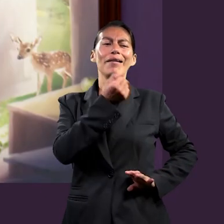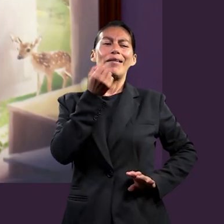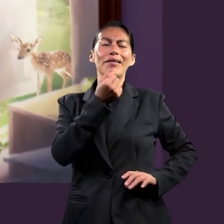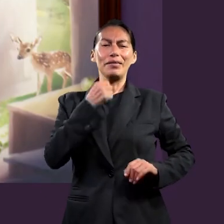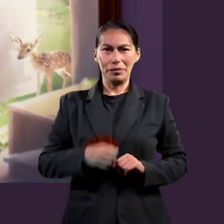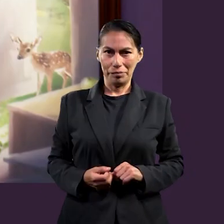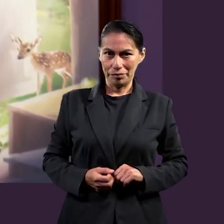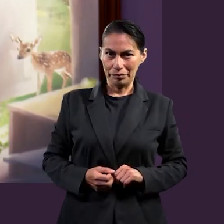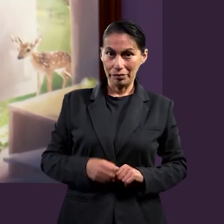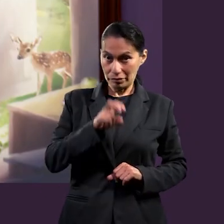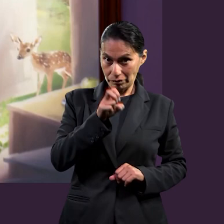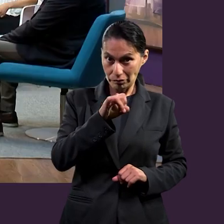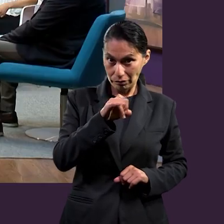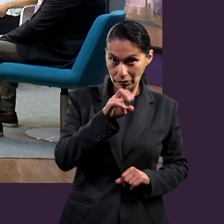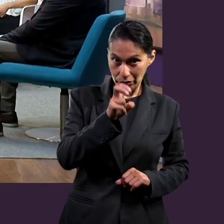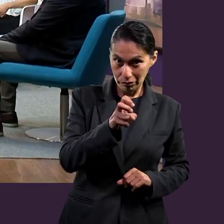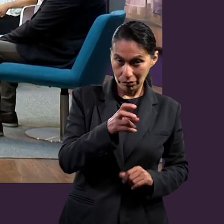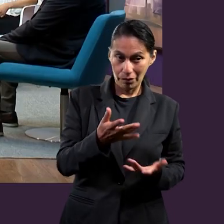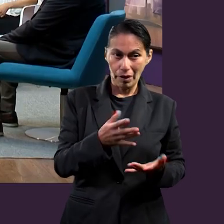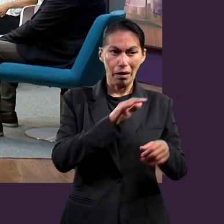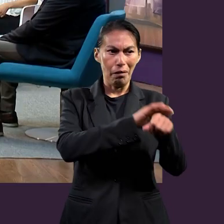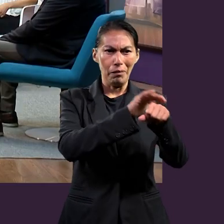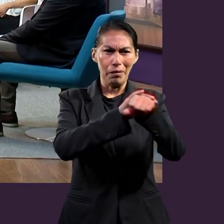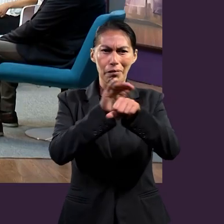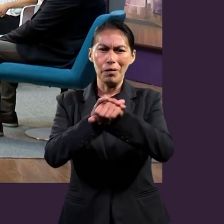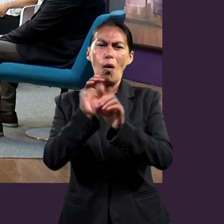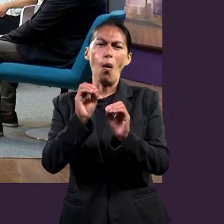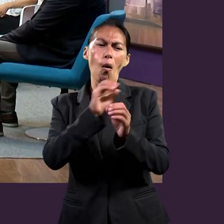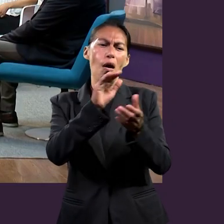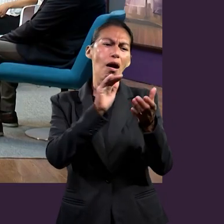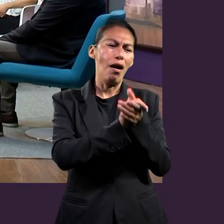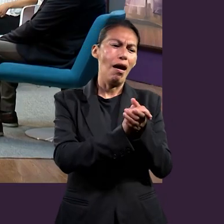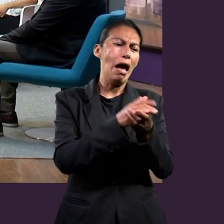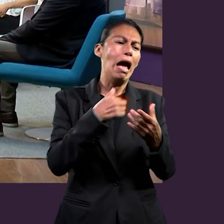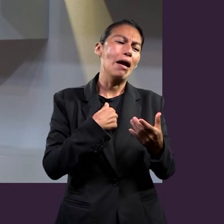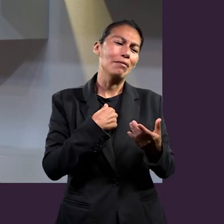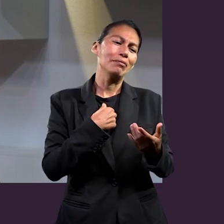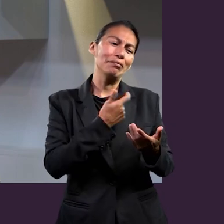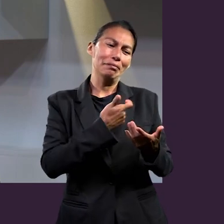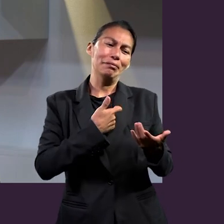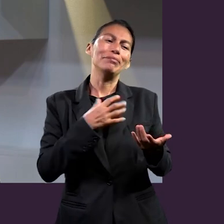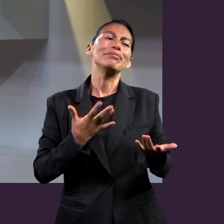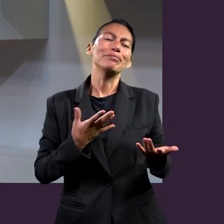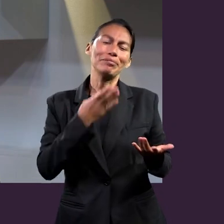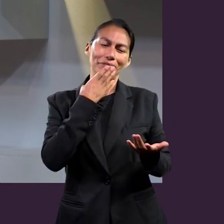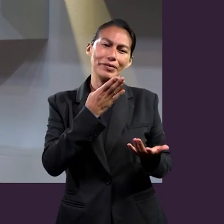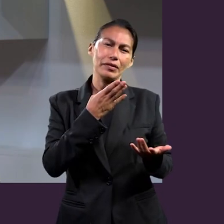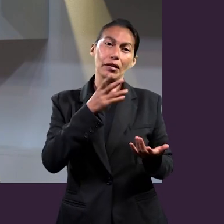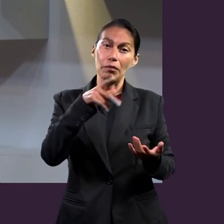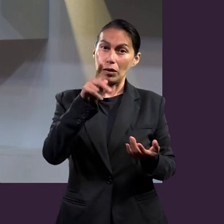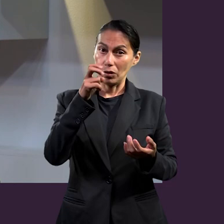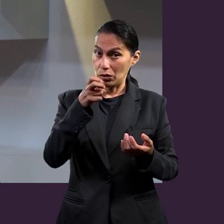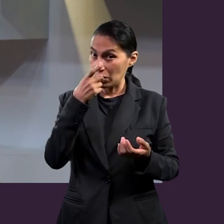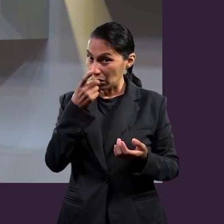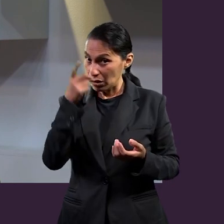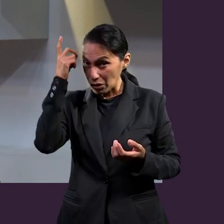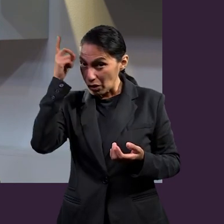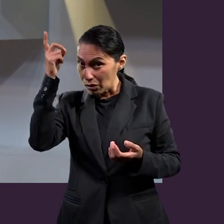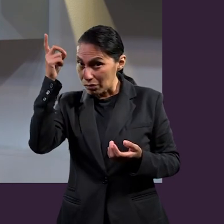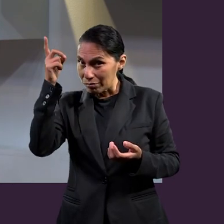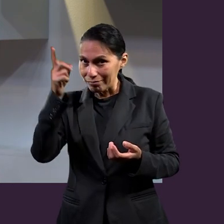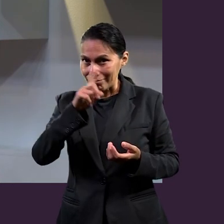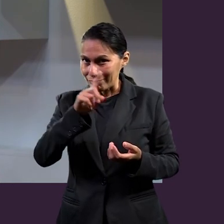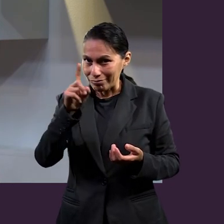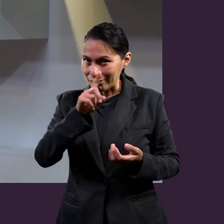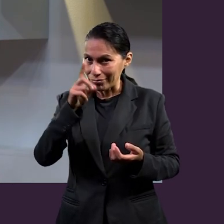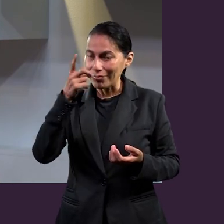yo puedo ganar, por conveniencia, ¿no? Y así somos como humanos. Entonces, aquí dice, espérense, el principio es sométete, pero por